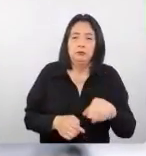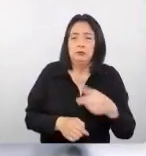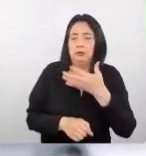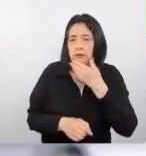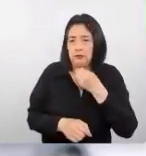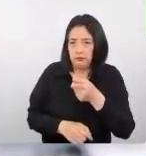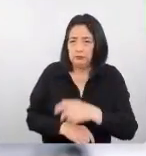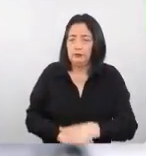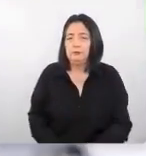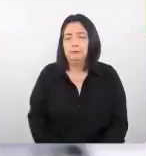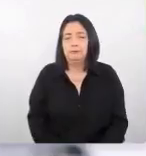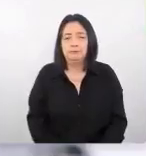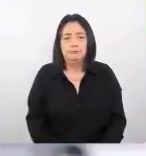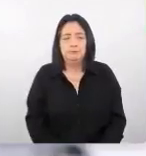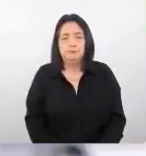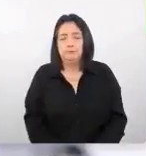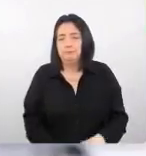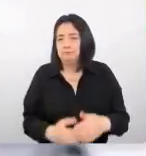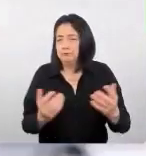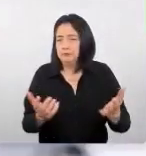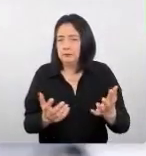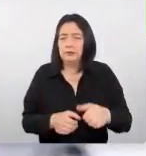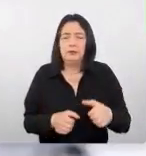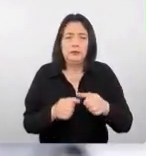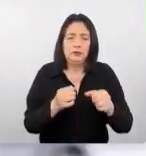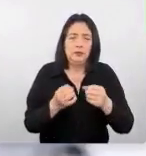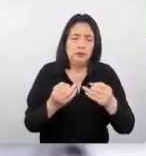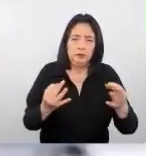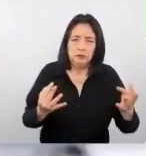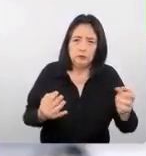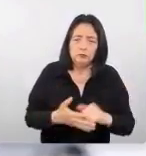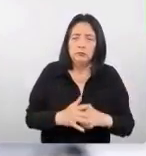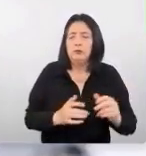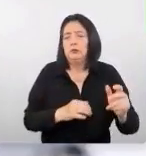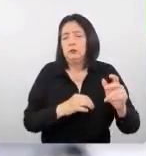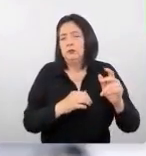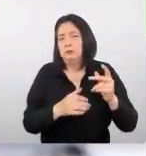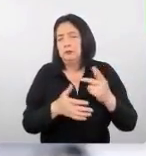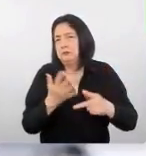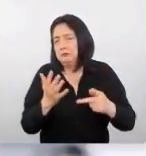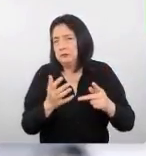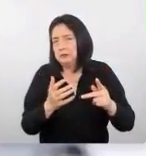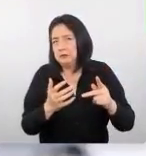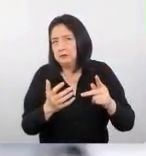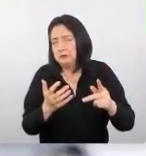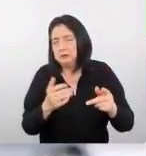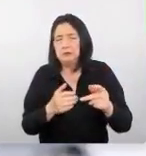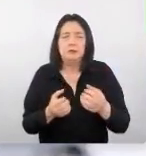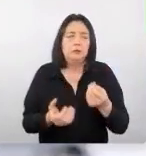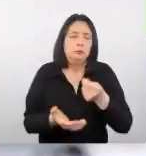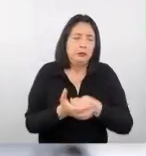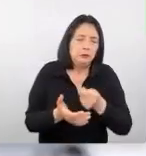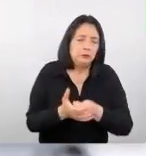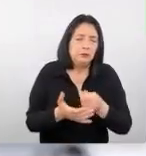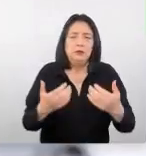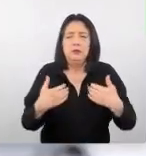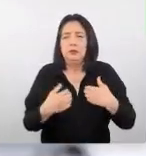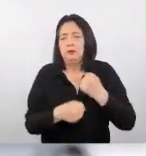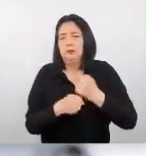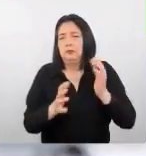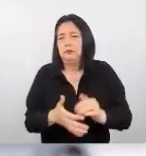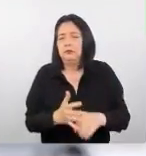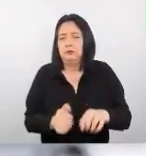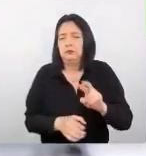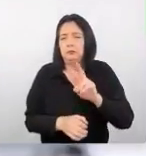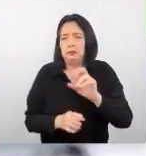de cara al número de vacaciones que recibe un trabajador promedio en Japón son 20